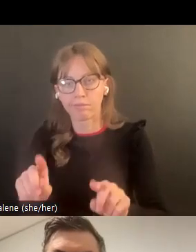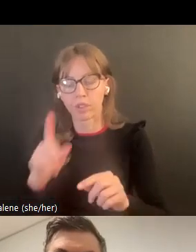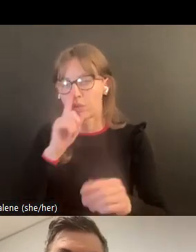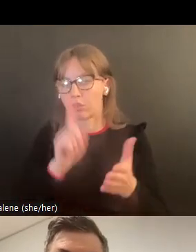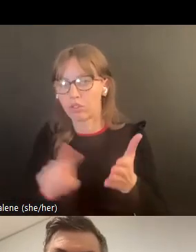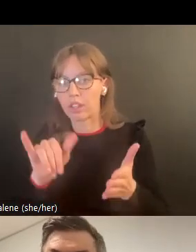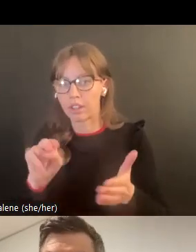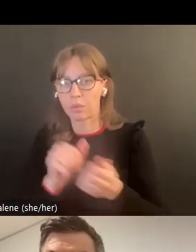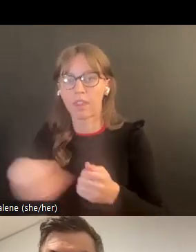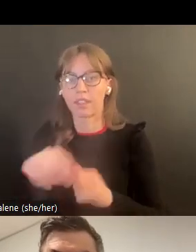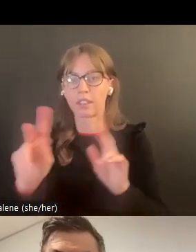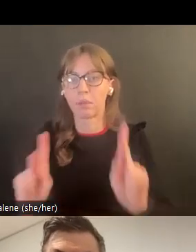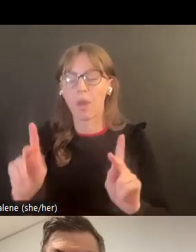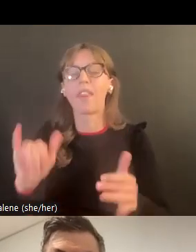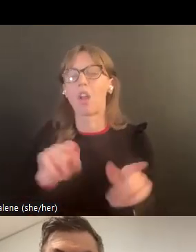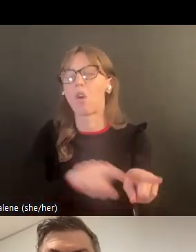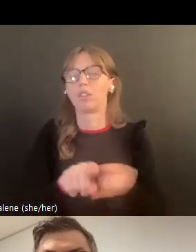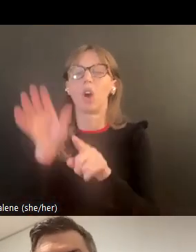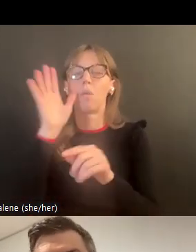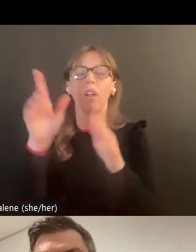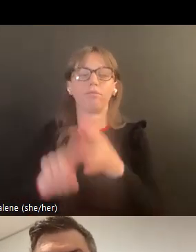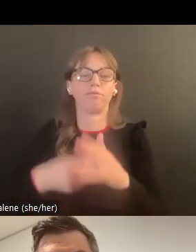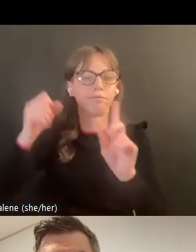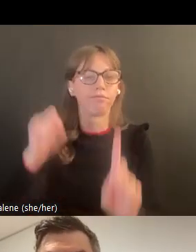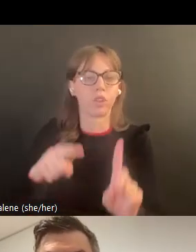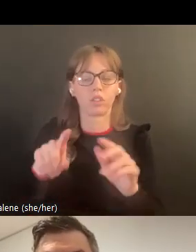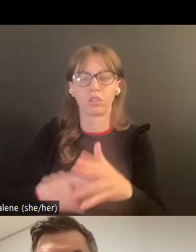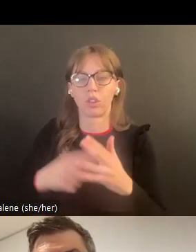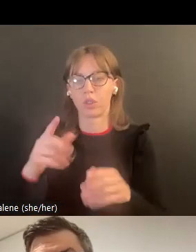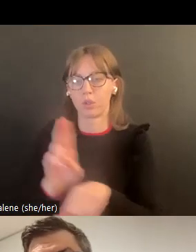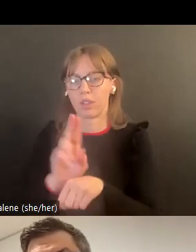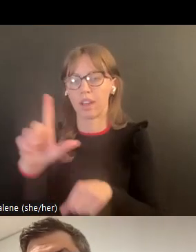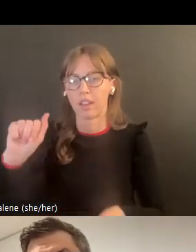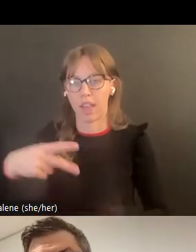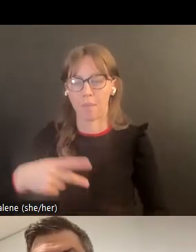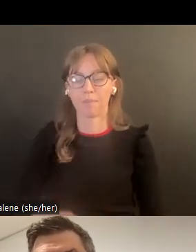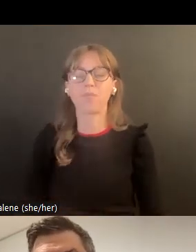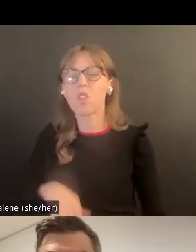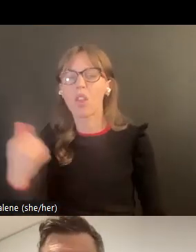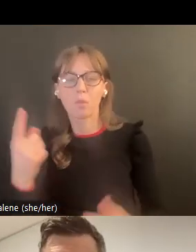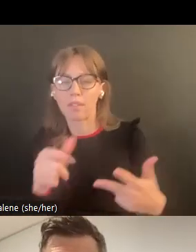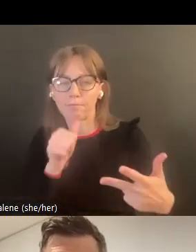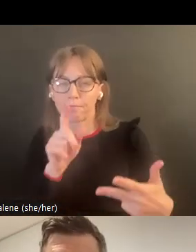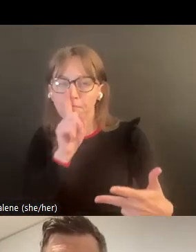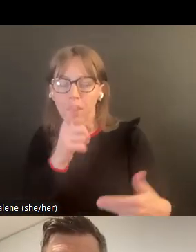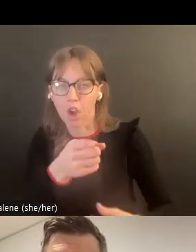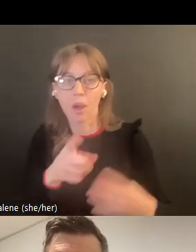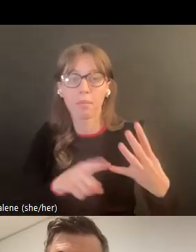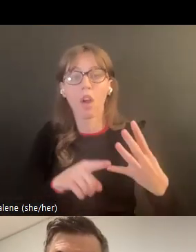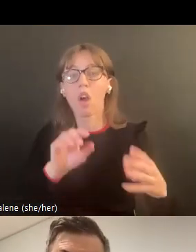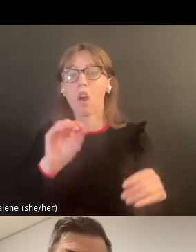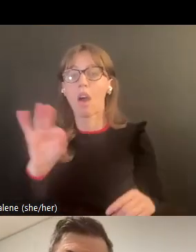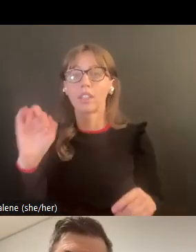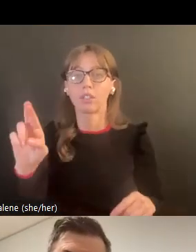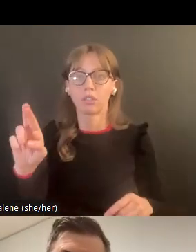Y entonces normalmente salimos y miramos a estas personas y observamos puede eso en Cicel una señal,